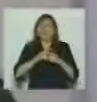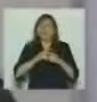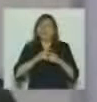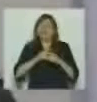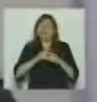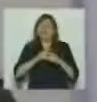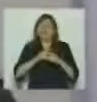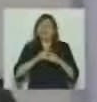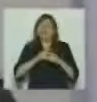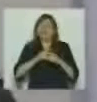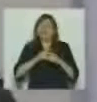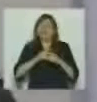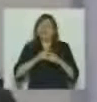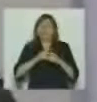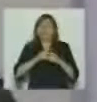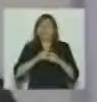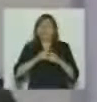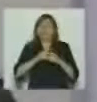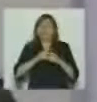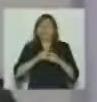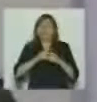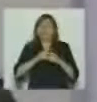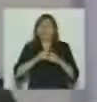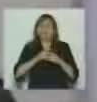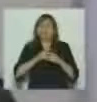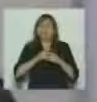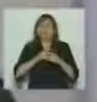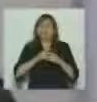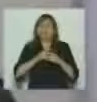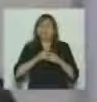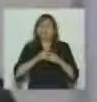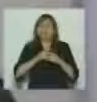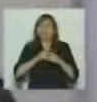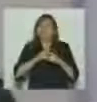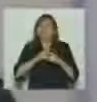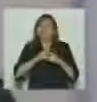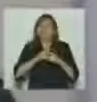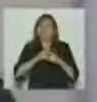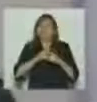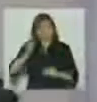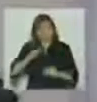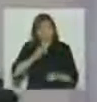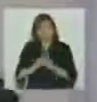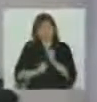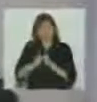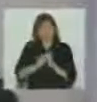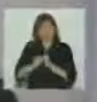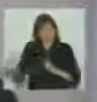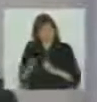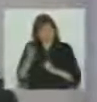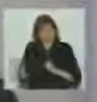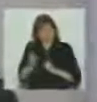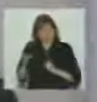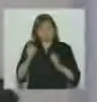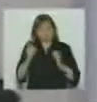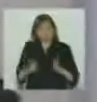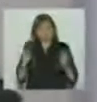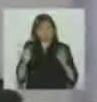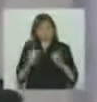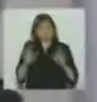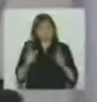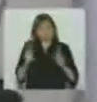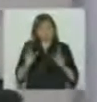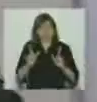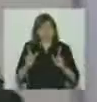agosto y a partir de septiembre la industria nacional se ha comprometido a producir si usted me dice así del